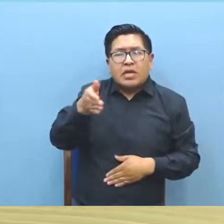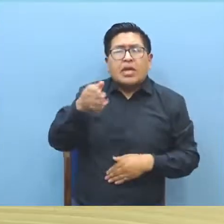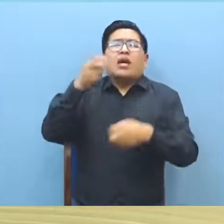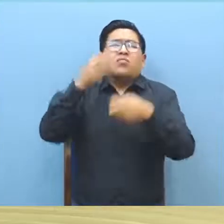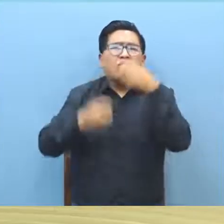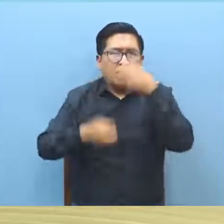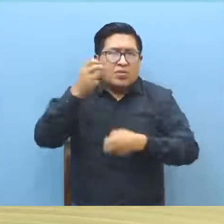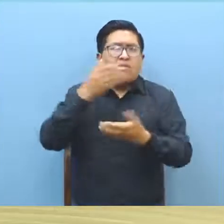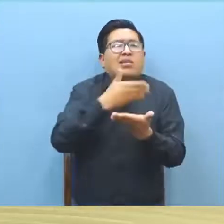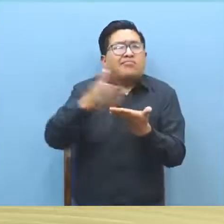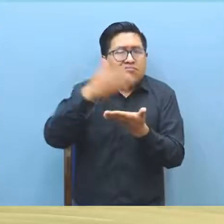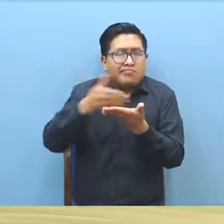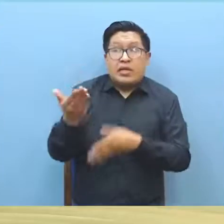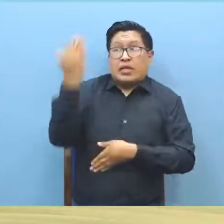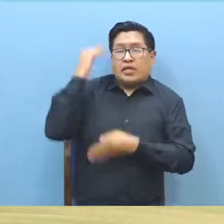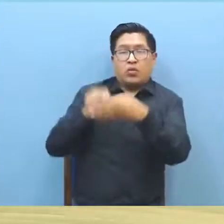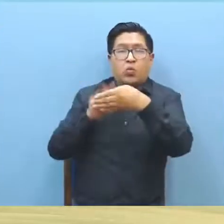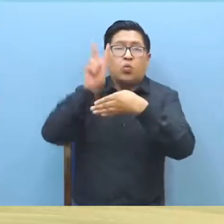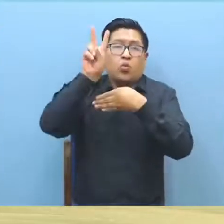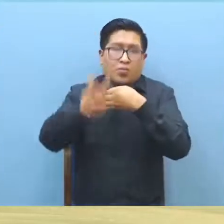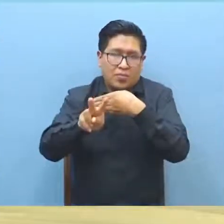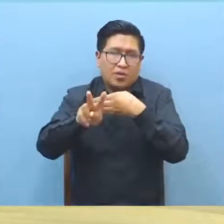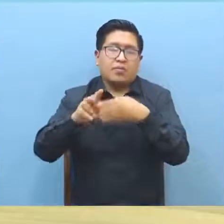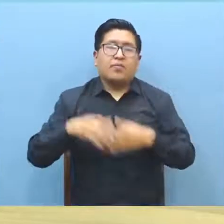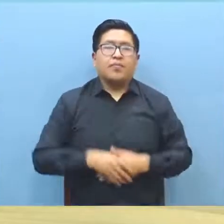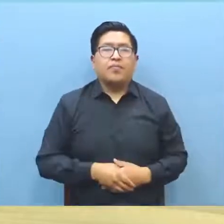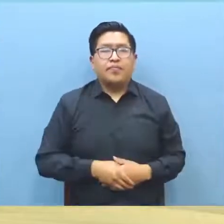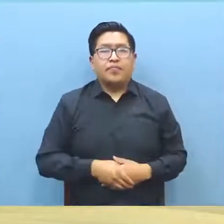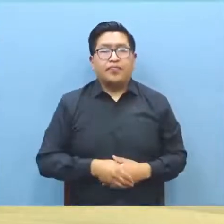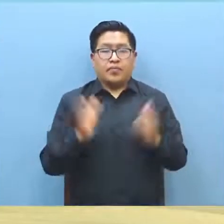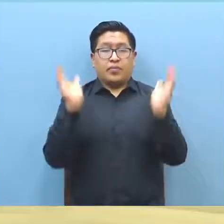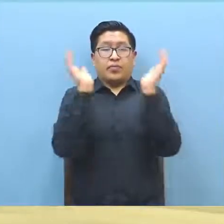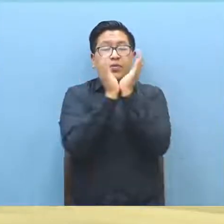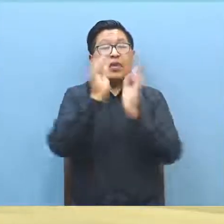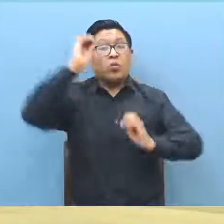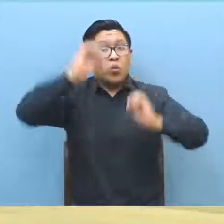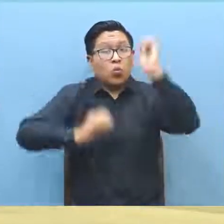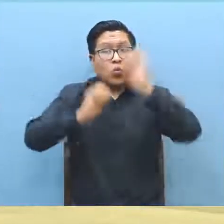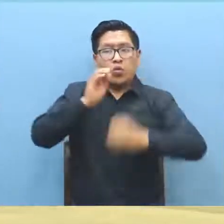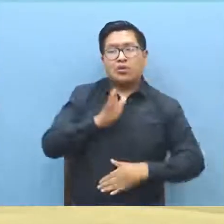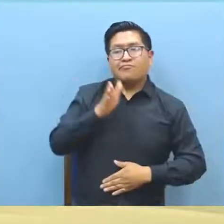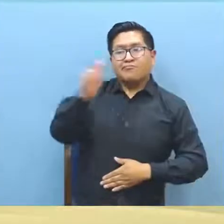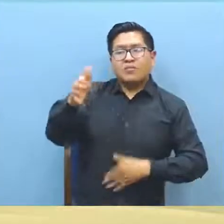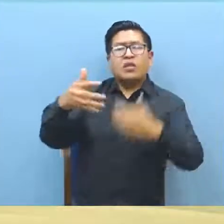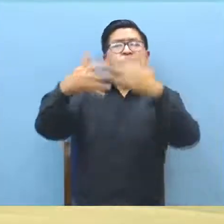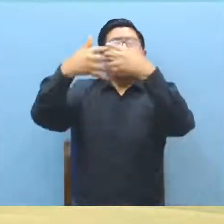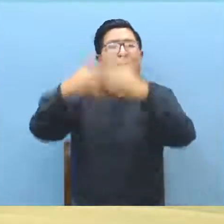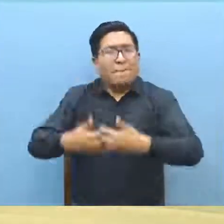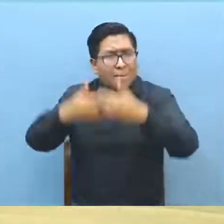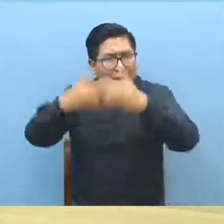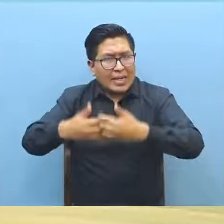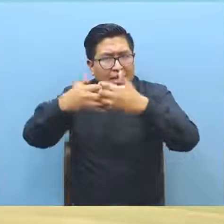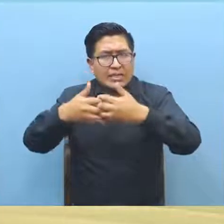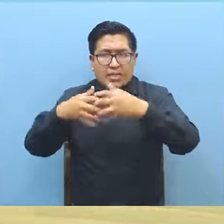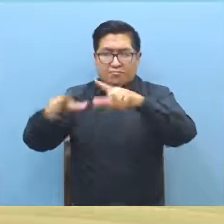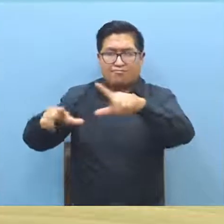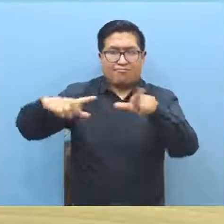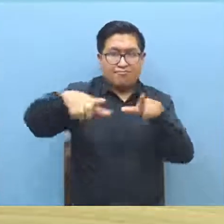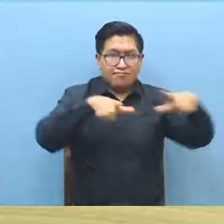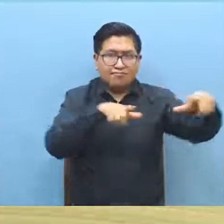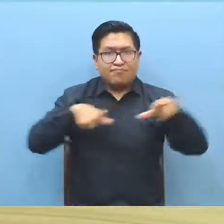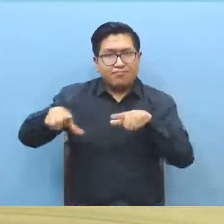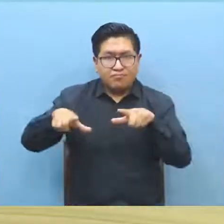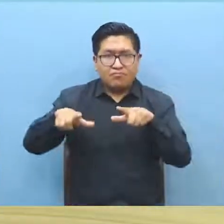100 trabajadores despedidos en noviembre de la gestión pasada. La Delegación Defensorial de Oruro se constituyó en la empresa Inseror a 32